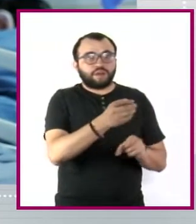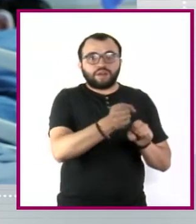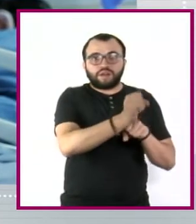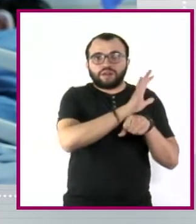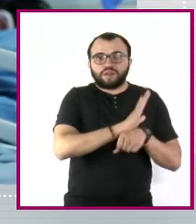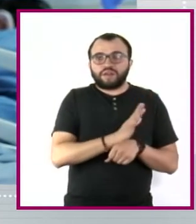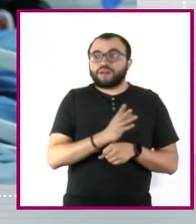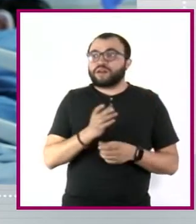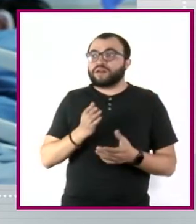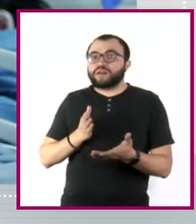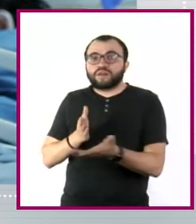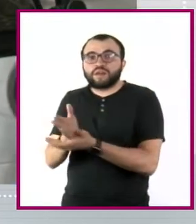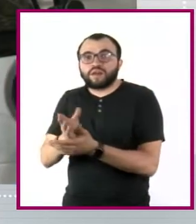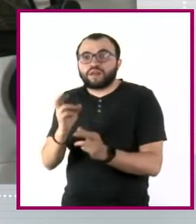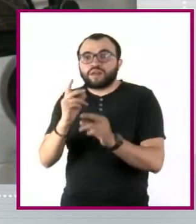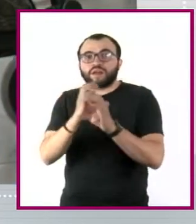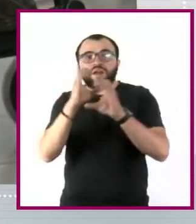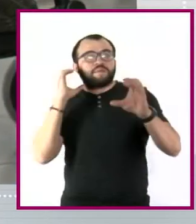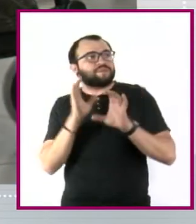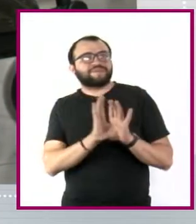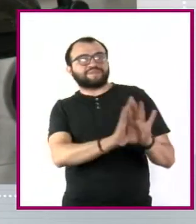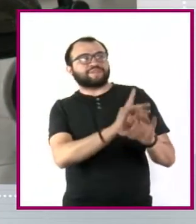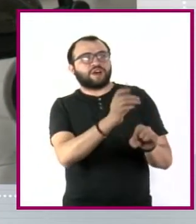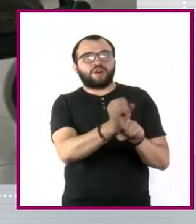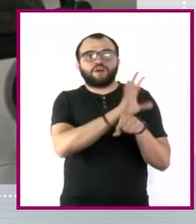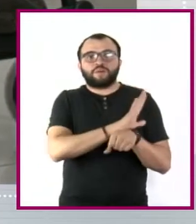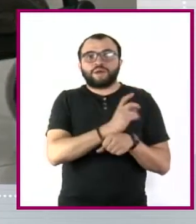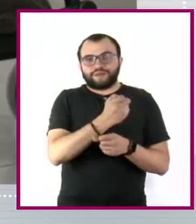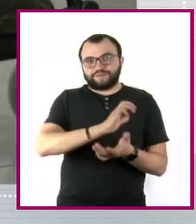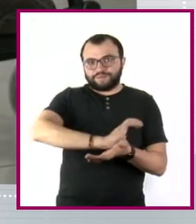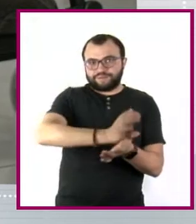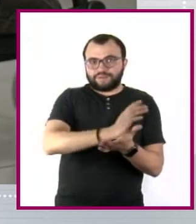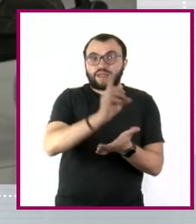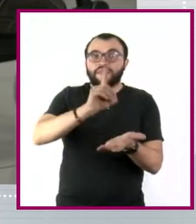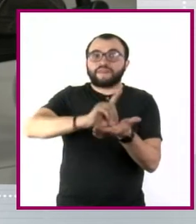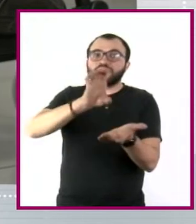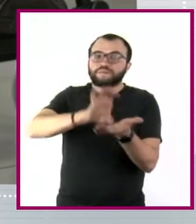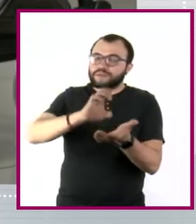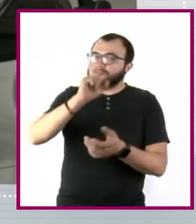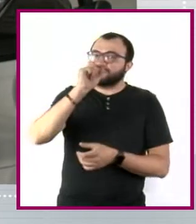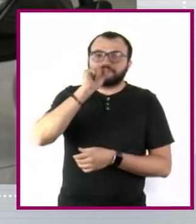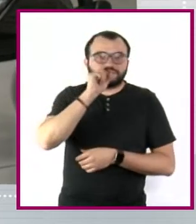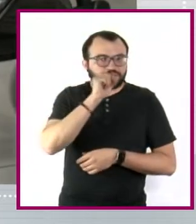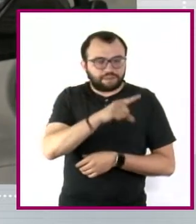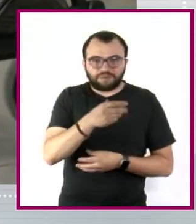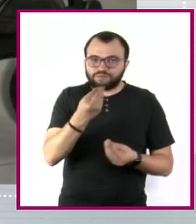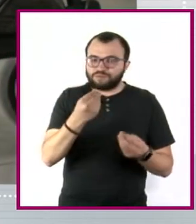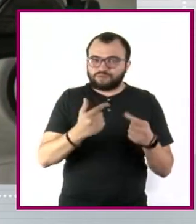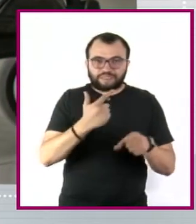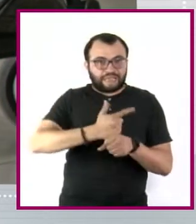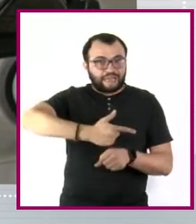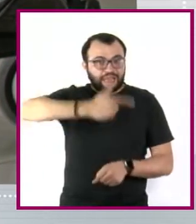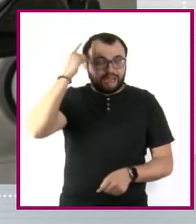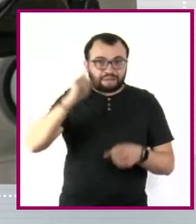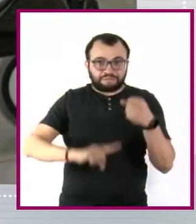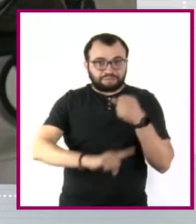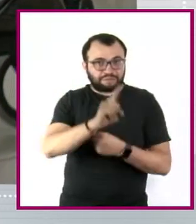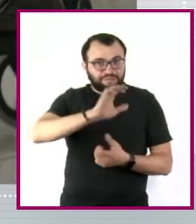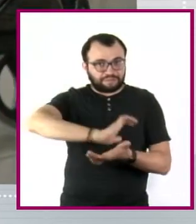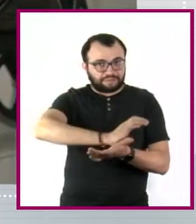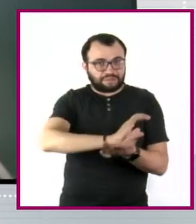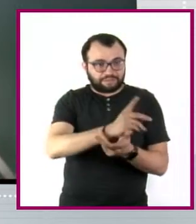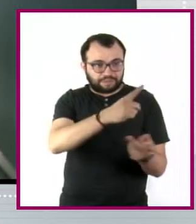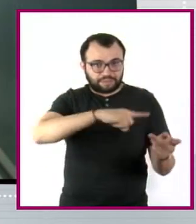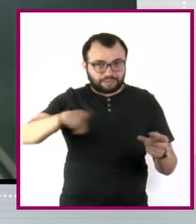públicos, al transporte, la discapacidad también. Hay un grave problema de discriminación para las personas con